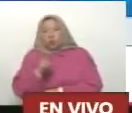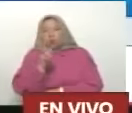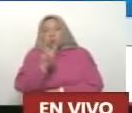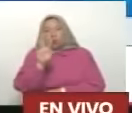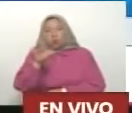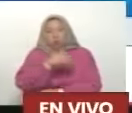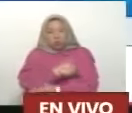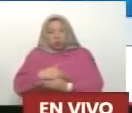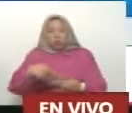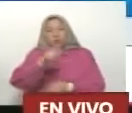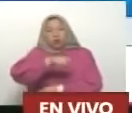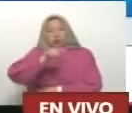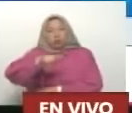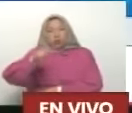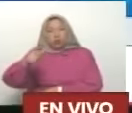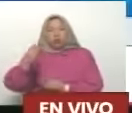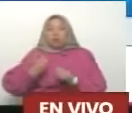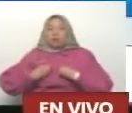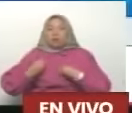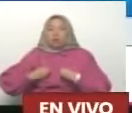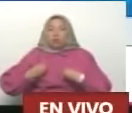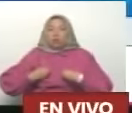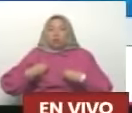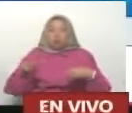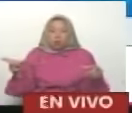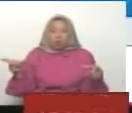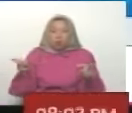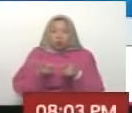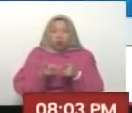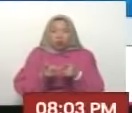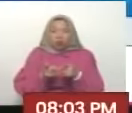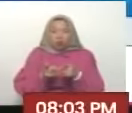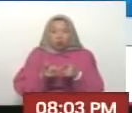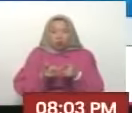millones de personas Que viven En un espacio De este tamaño